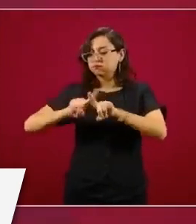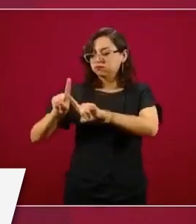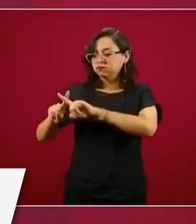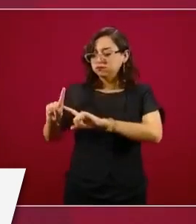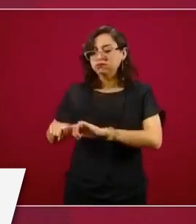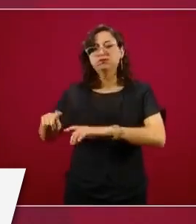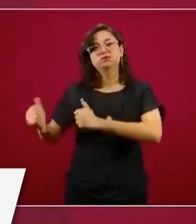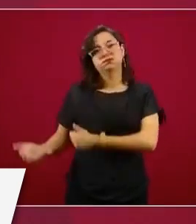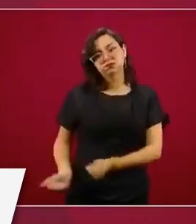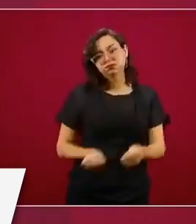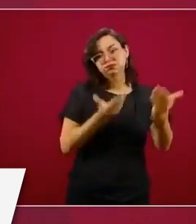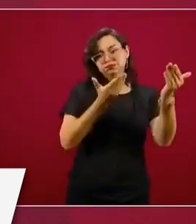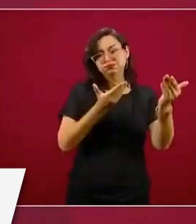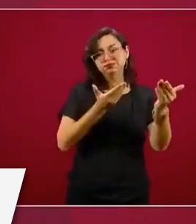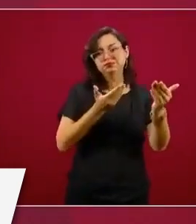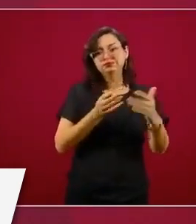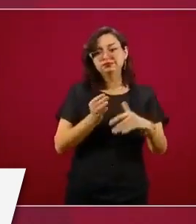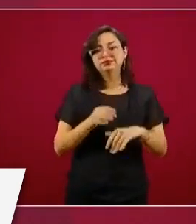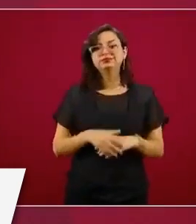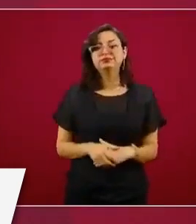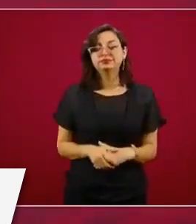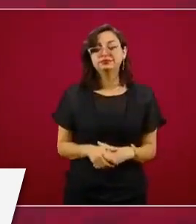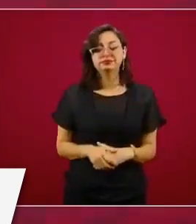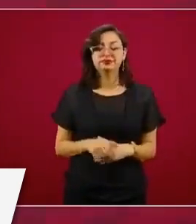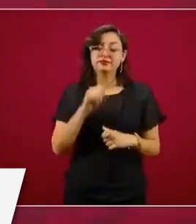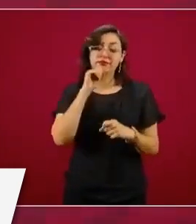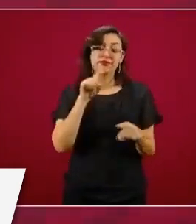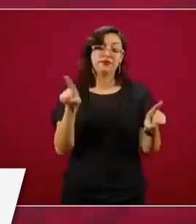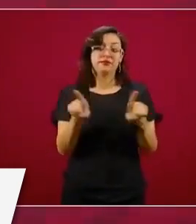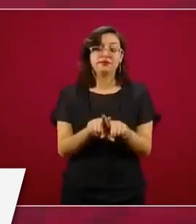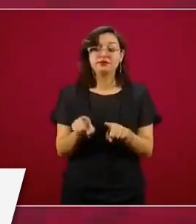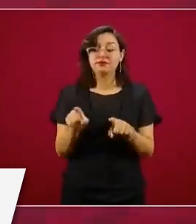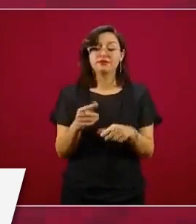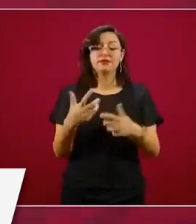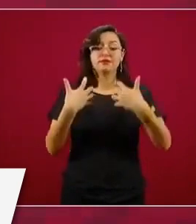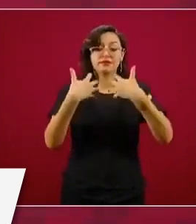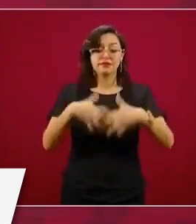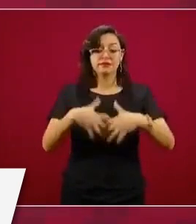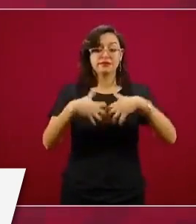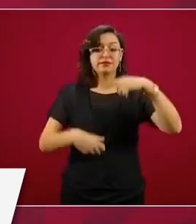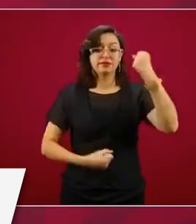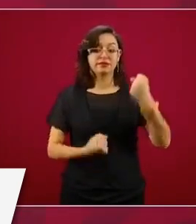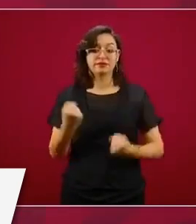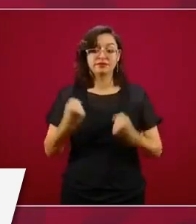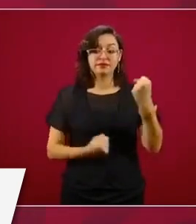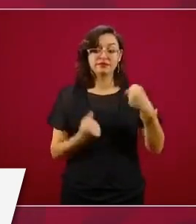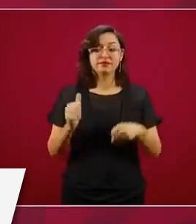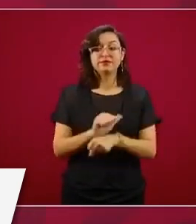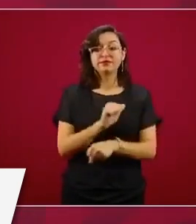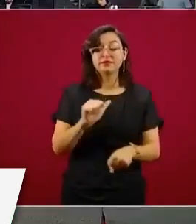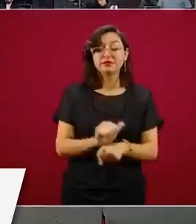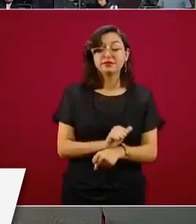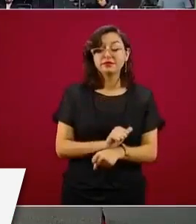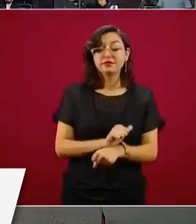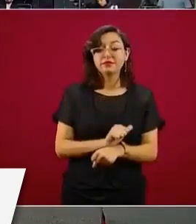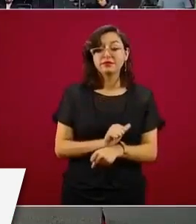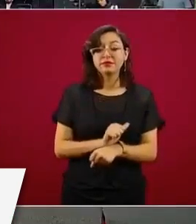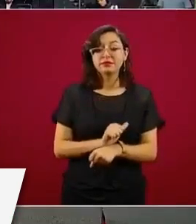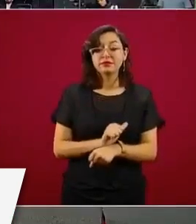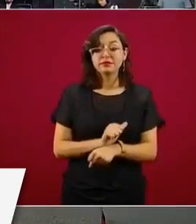Desde luego la industria automotriz y no sólo son